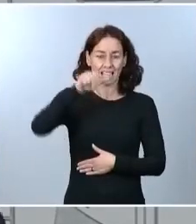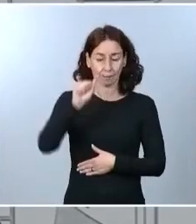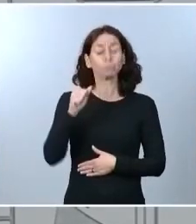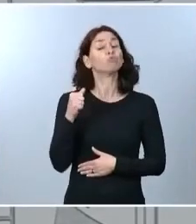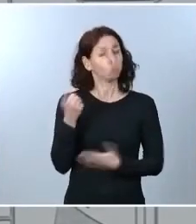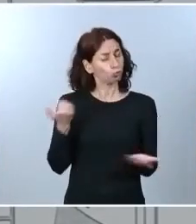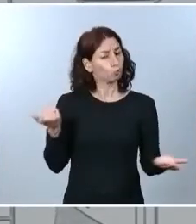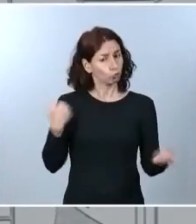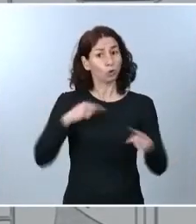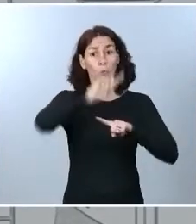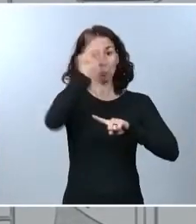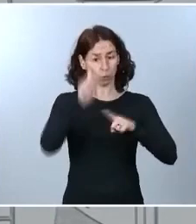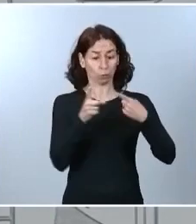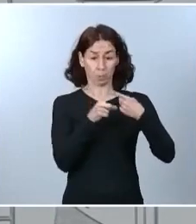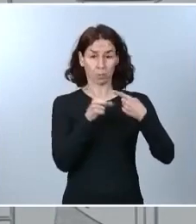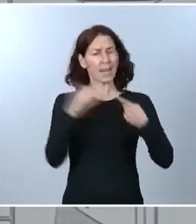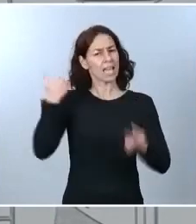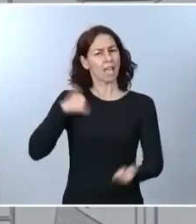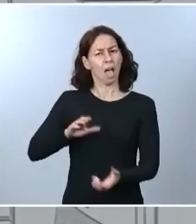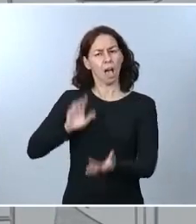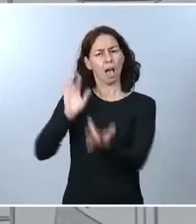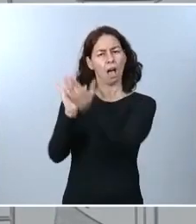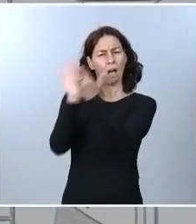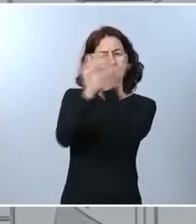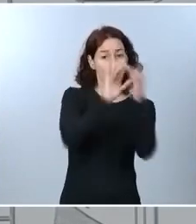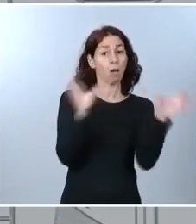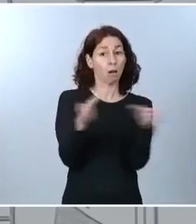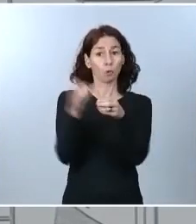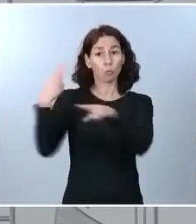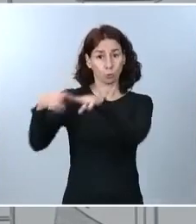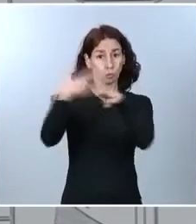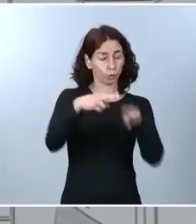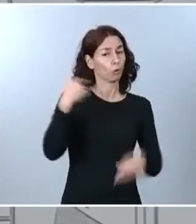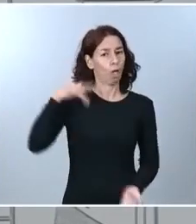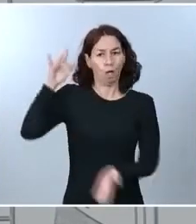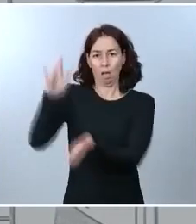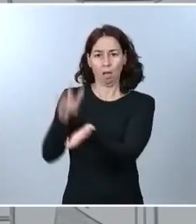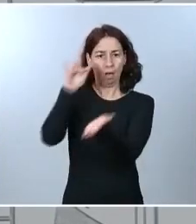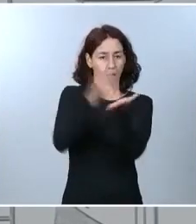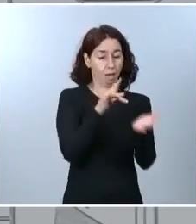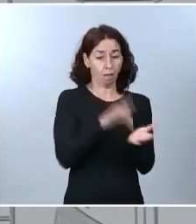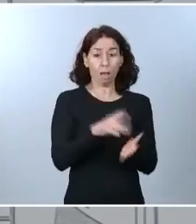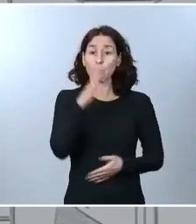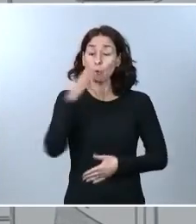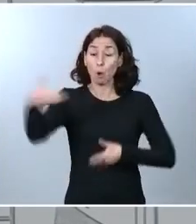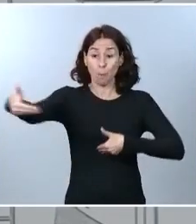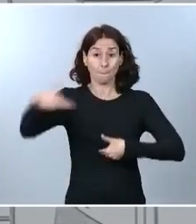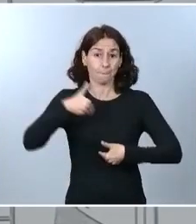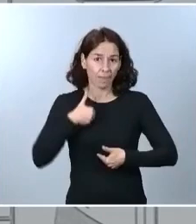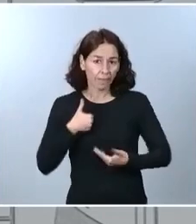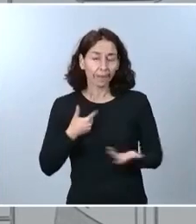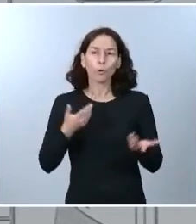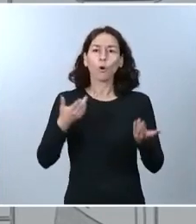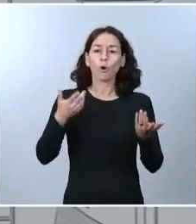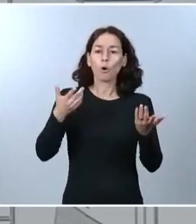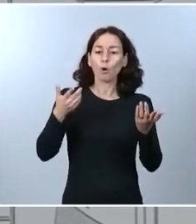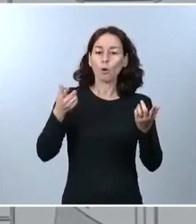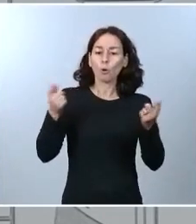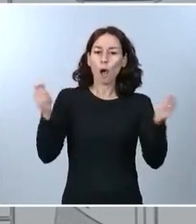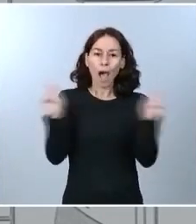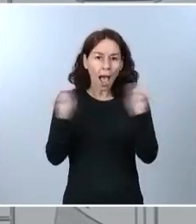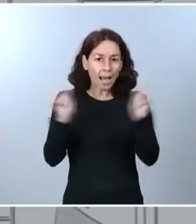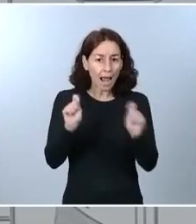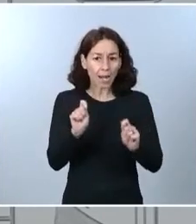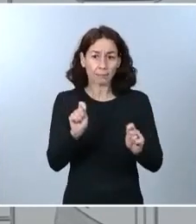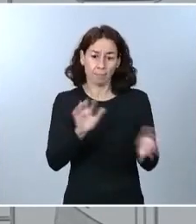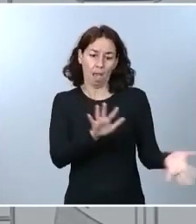parlamentarias que representan a algunos de los gobiernos autonómicos que nos han solicitado la declaración del estado de alarma en todo el territorio nacional.